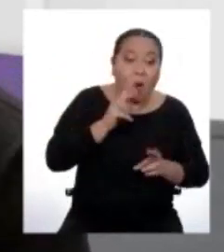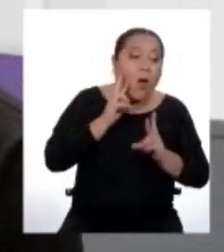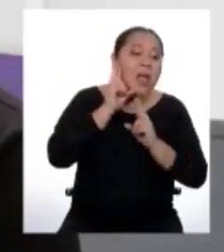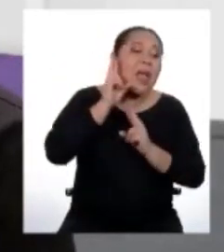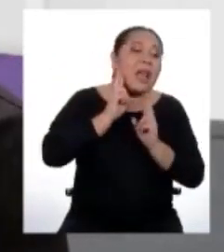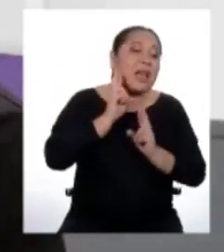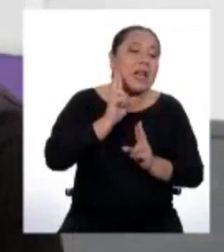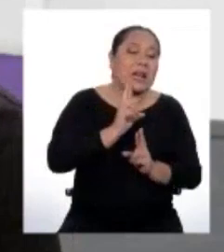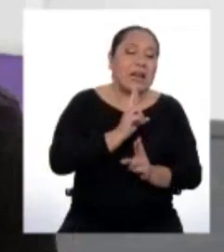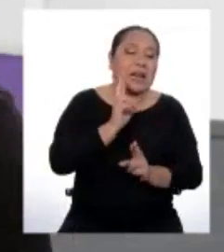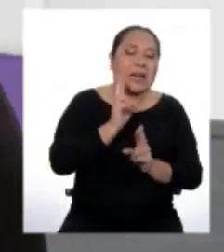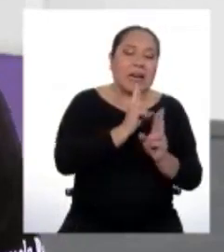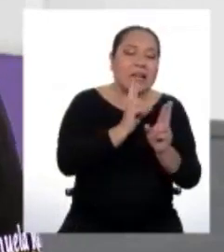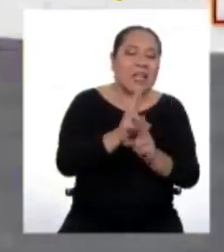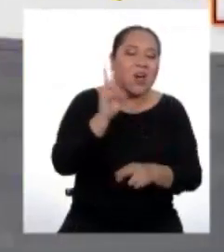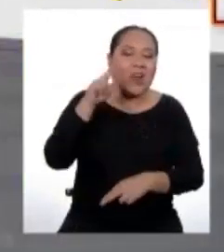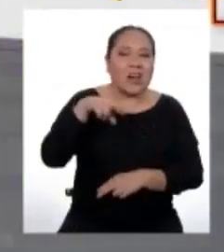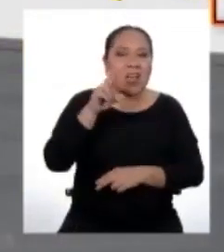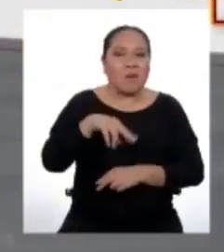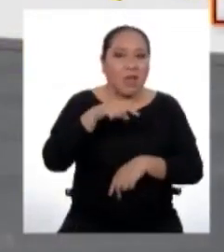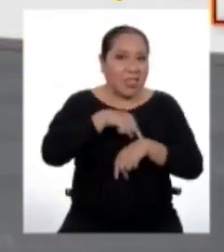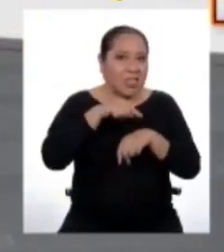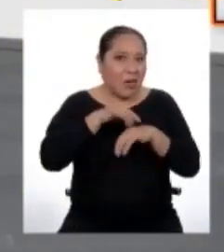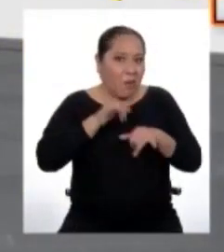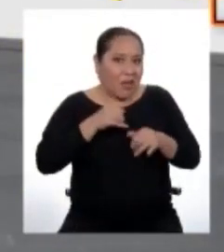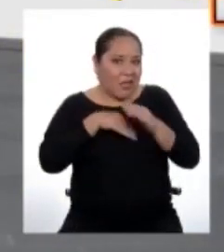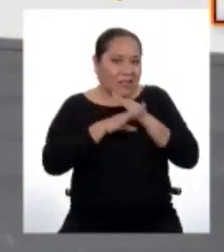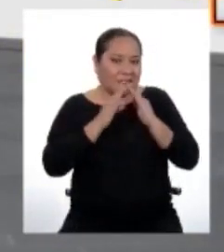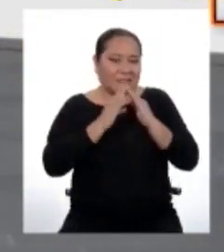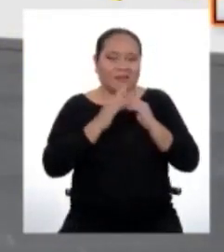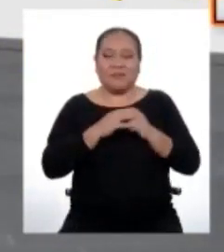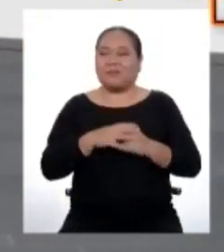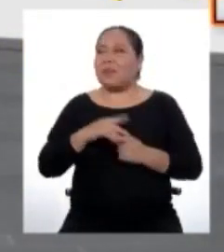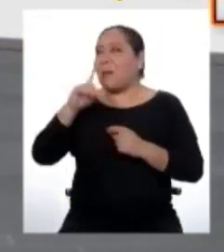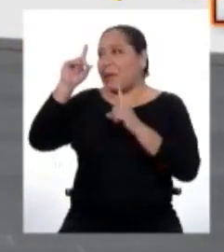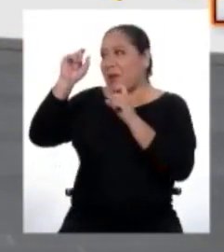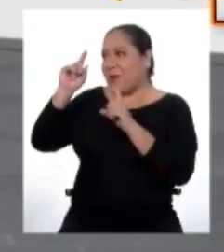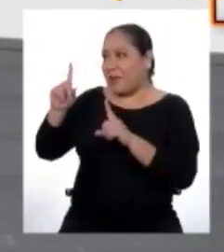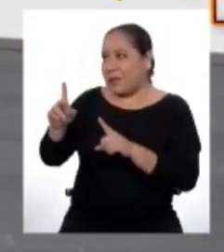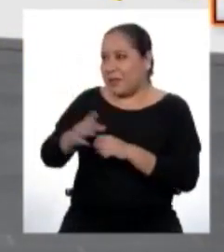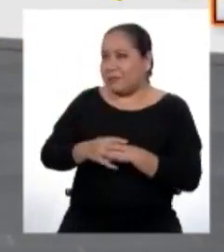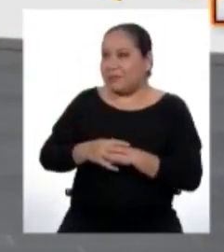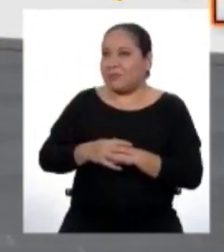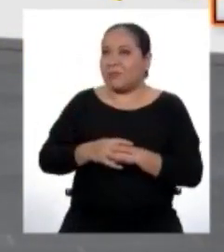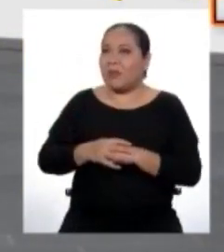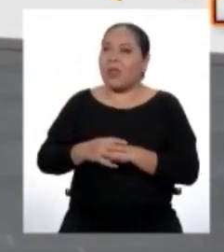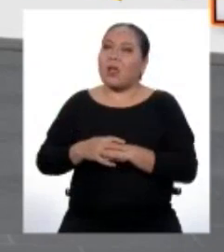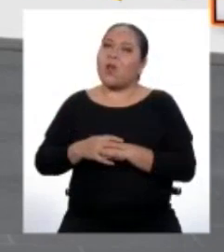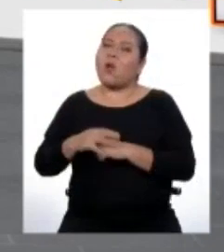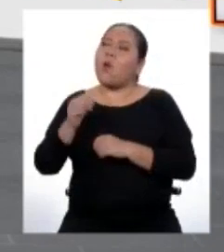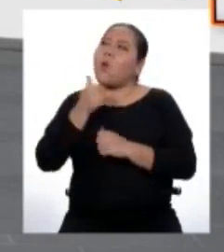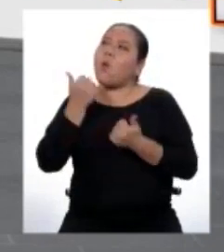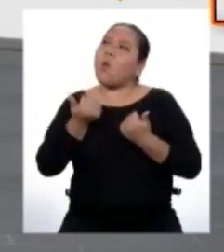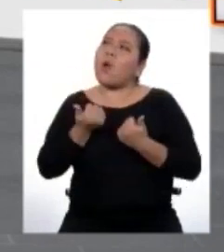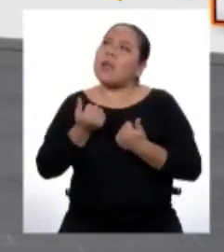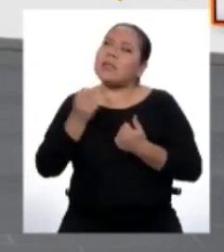Rimac en tiempo de cuarentena. La primera pregunta que quería hacerte es, ¿qué es la intención comunicativa y cómo se relaciona esta con